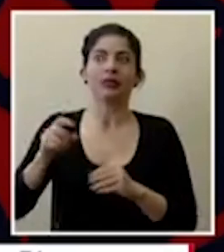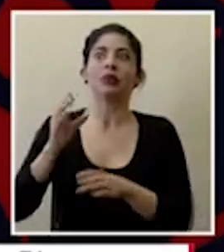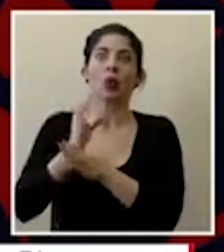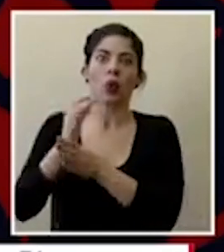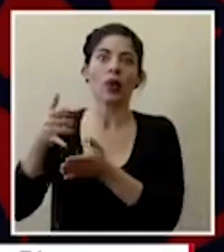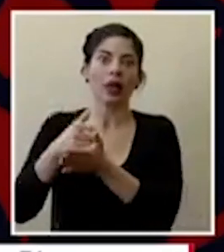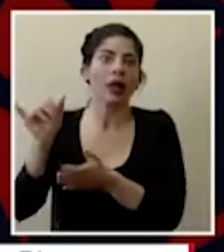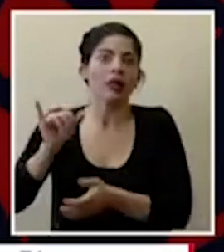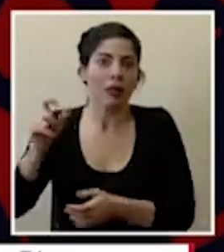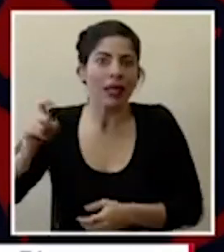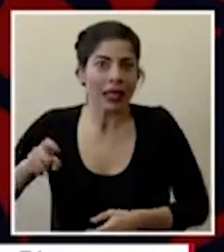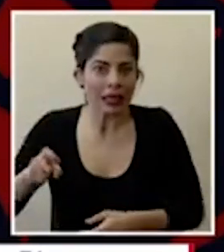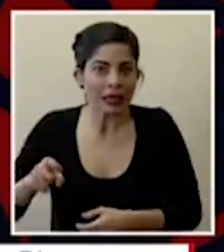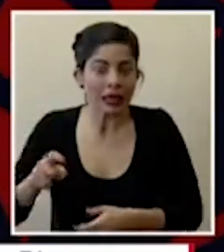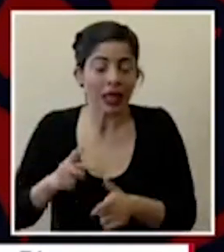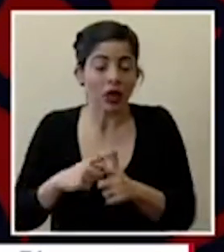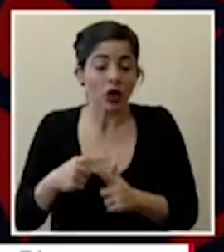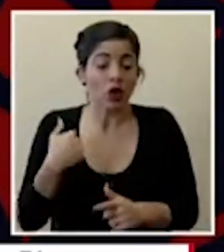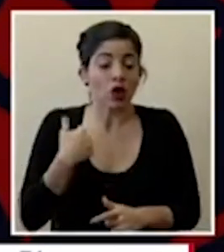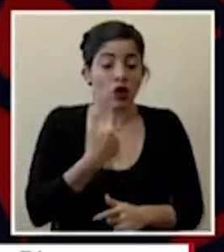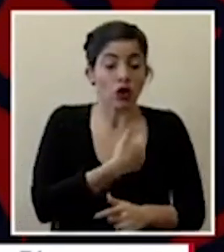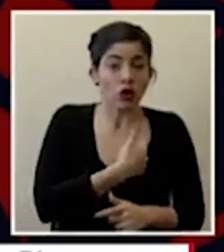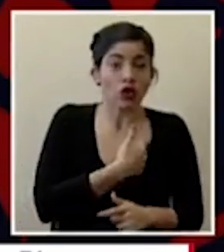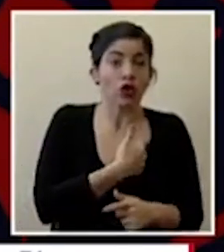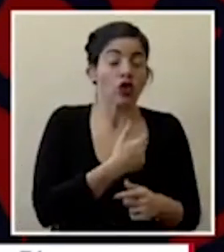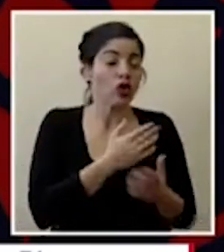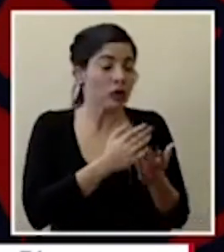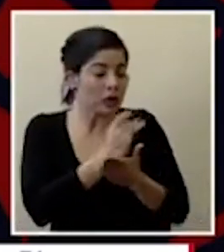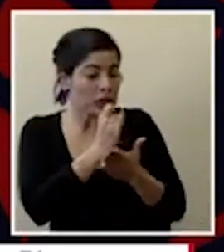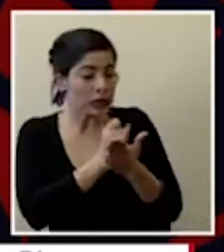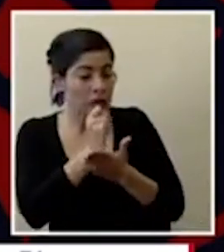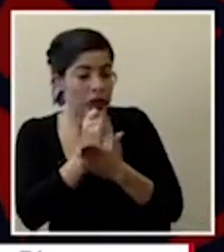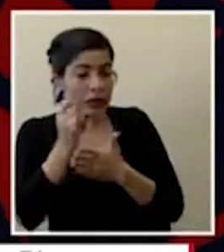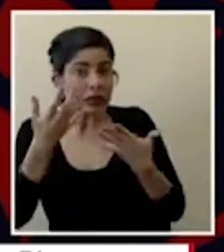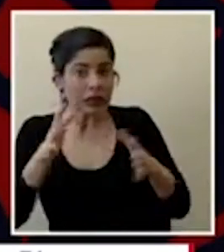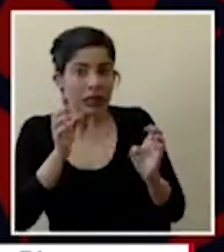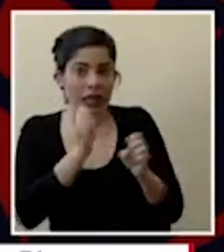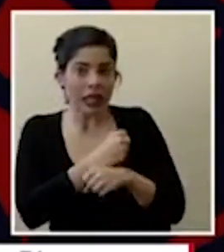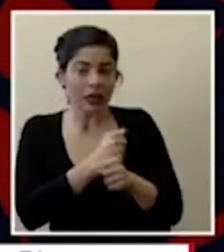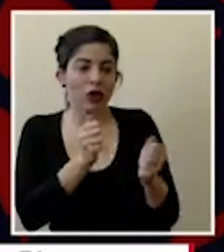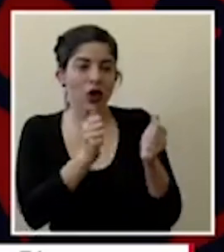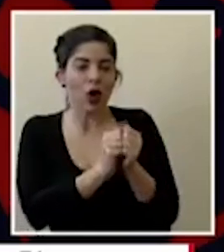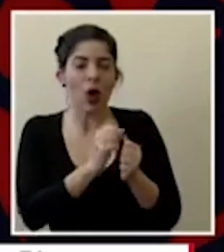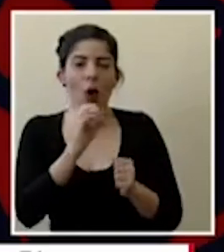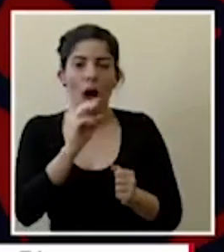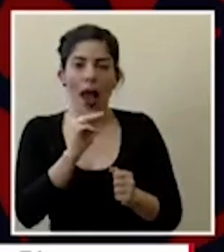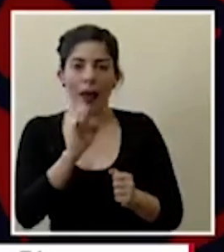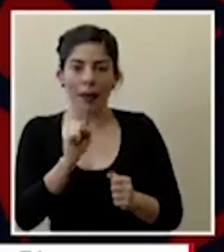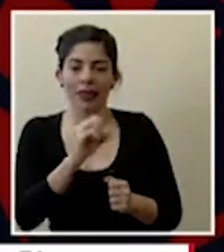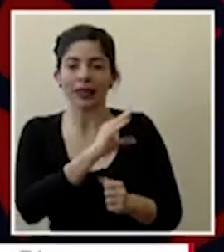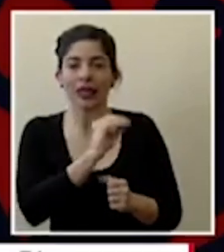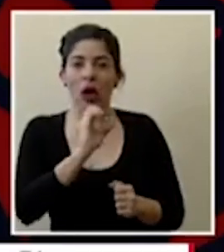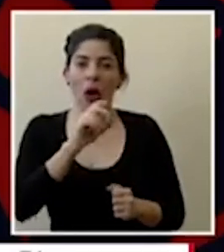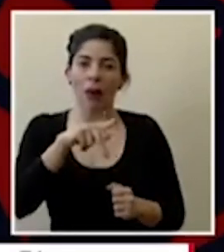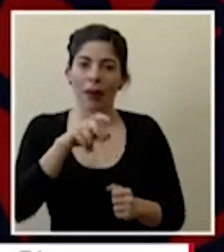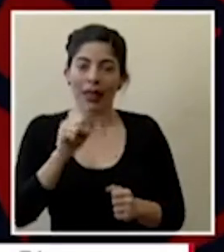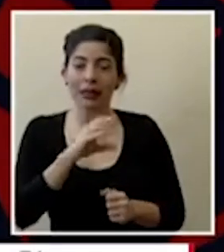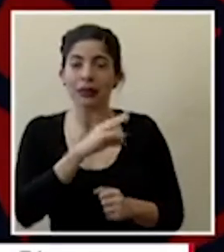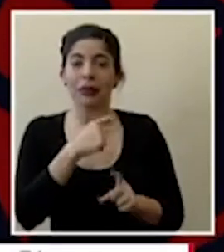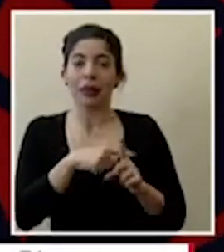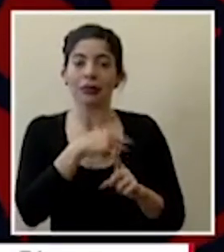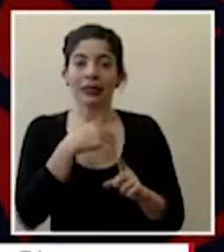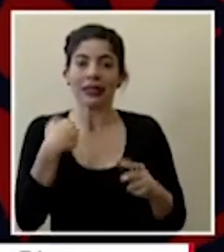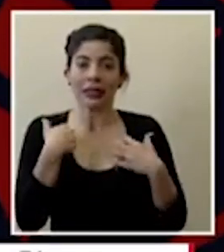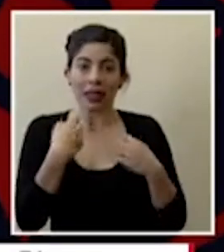cuidados intensivos nosotros a través de la investigación que hemos realizado en conjunto con la OMS la OPS el ministerio de salud